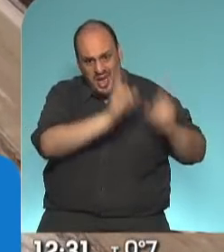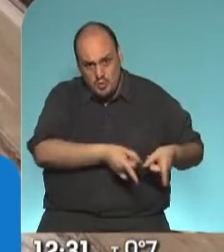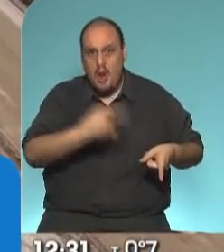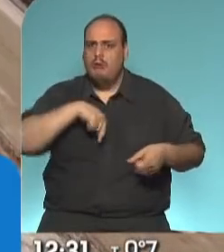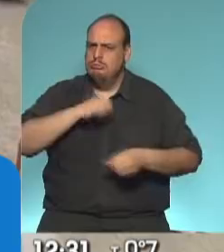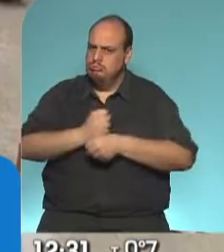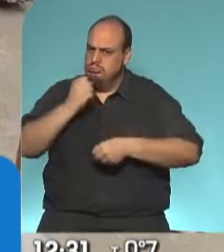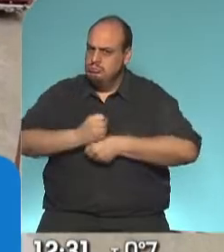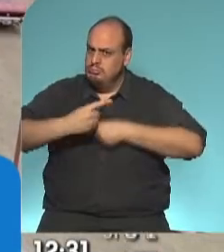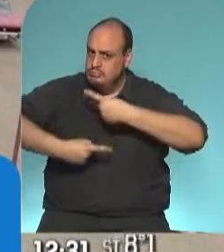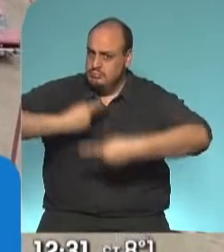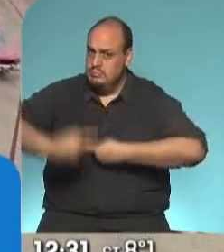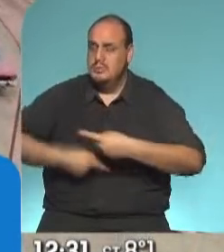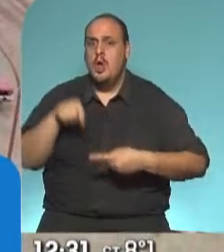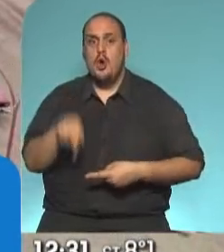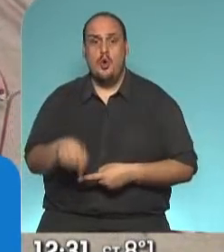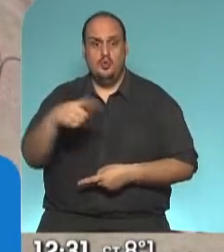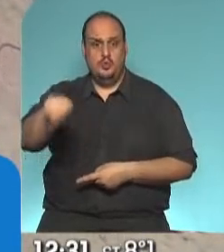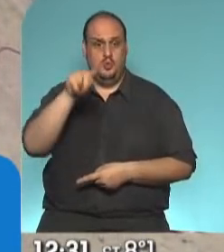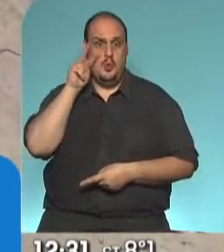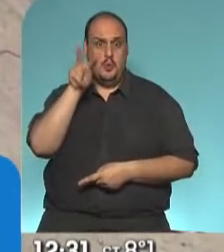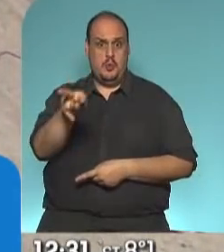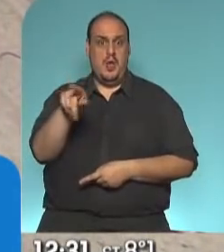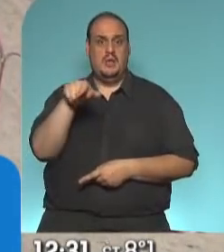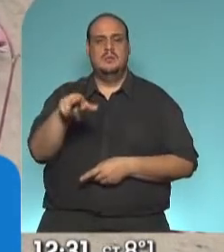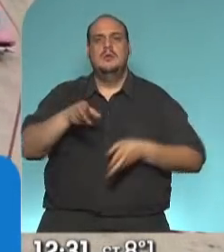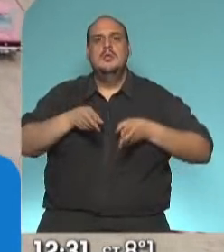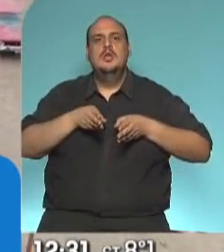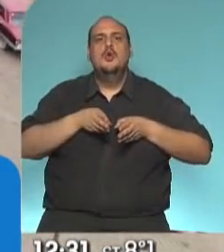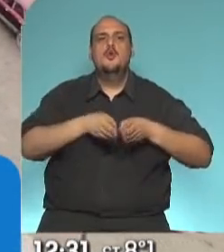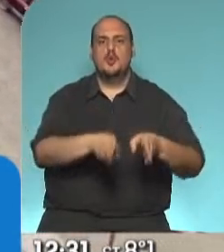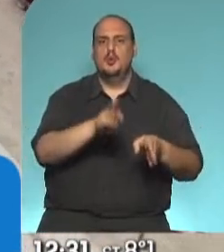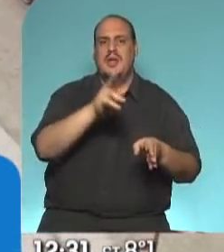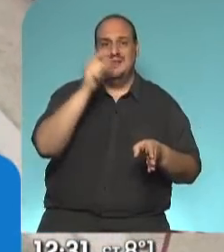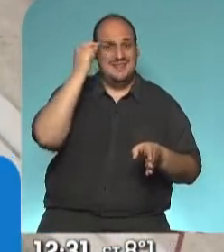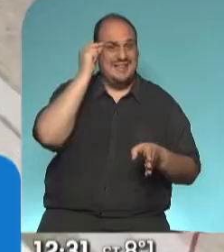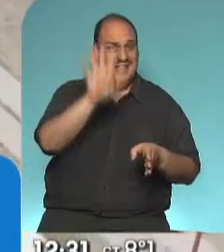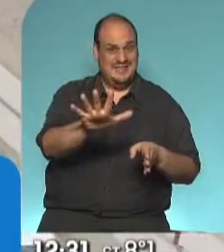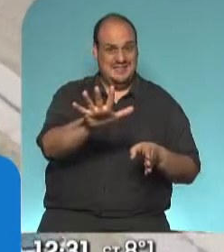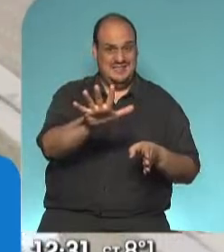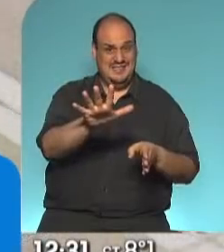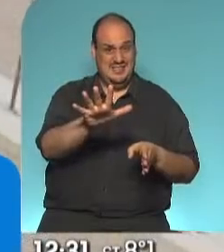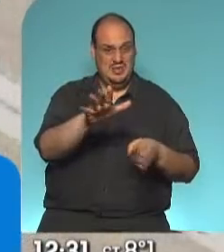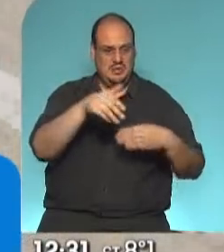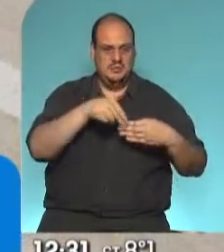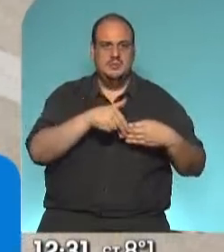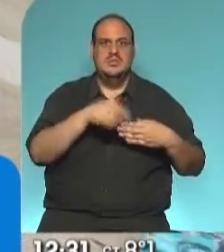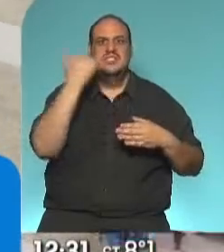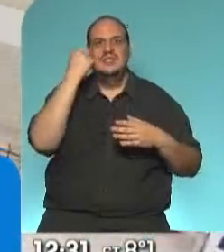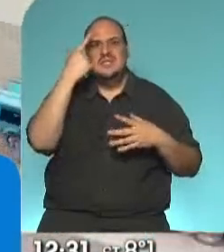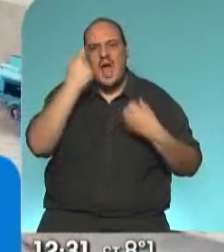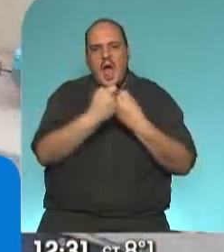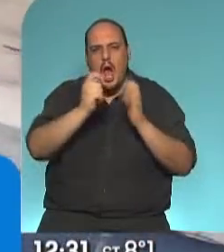y hoy lo que ustedes ven es que ya la Ruta 35, a partir de tres contratos